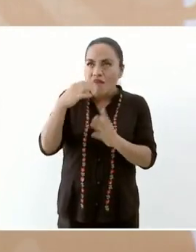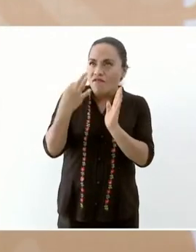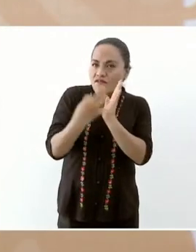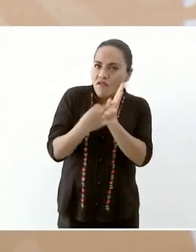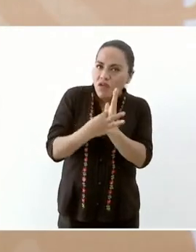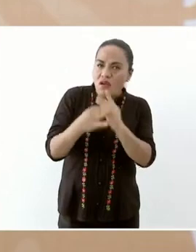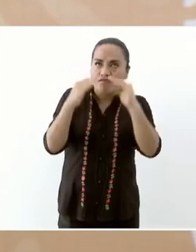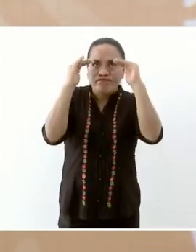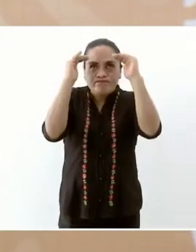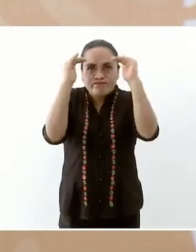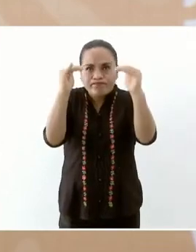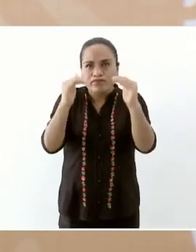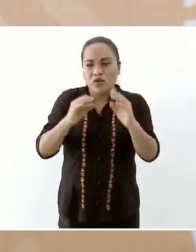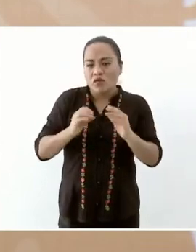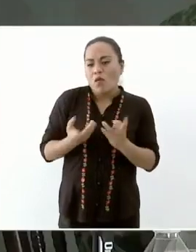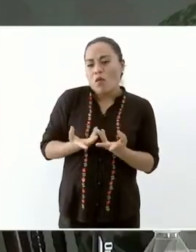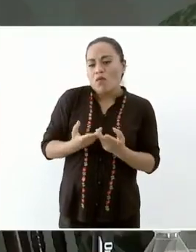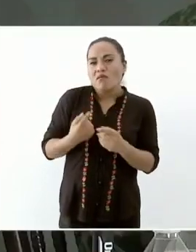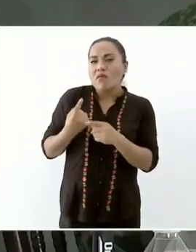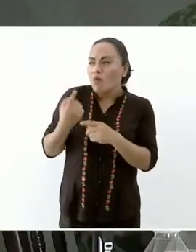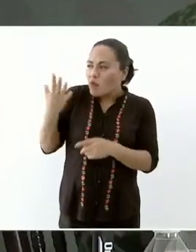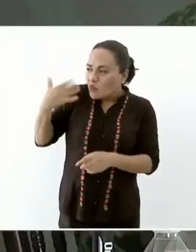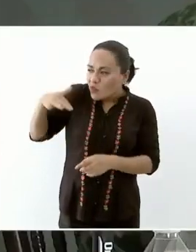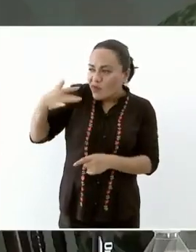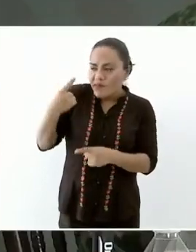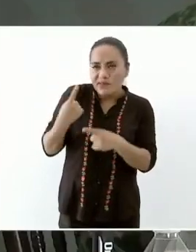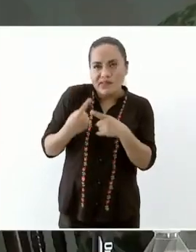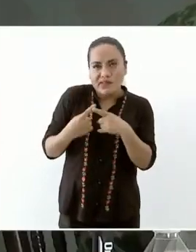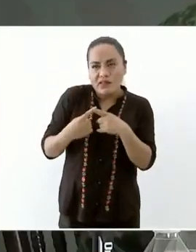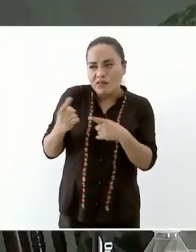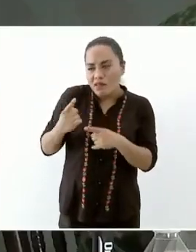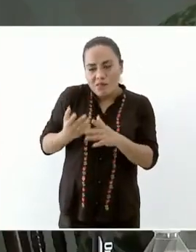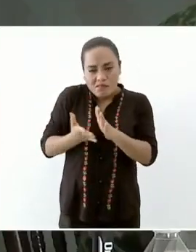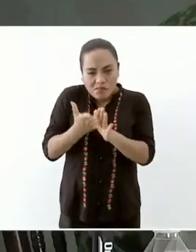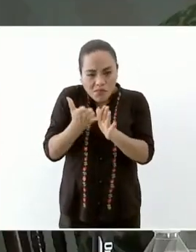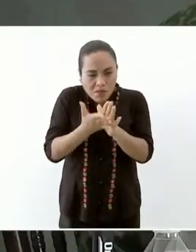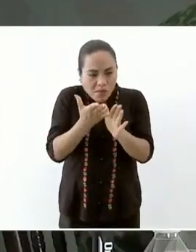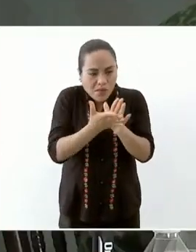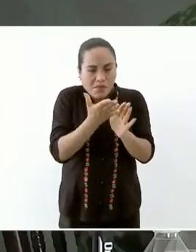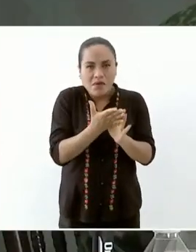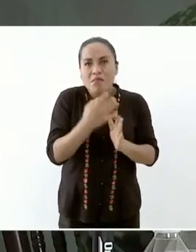cómo contratan a los maestros de obra